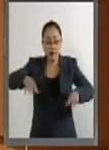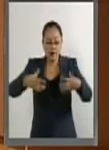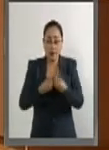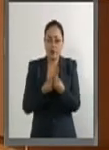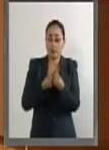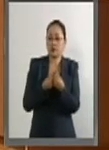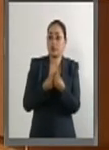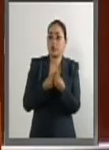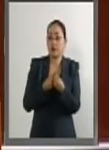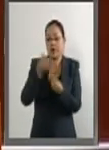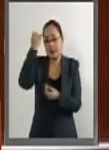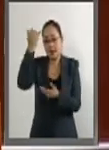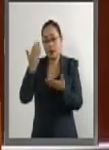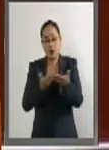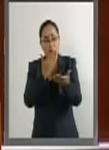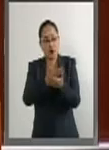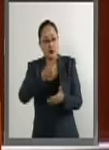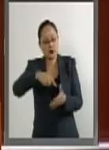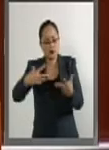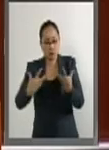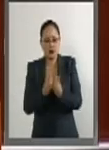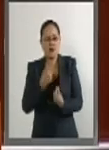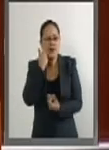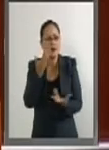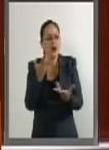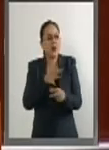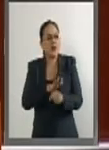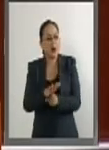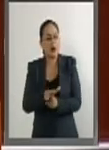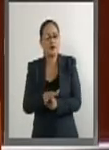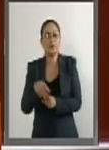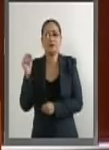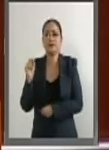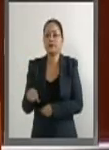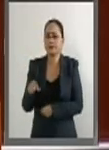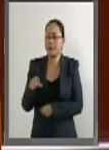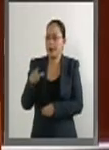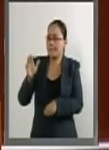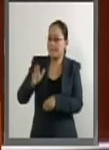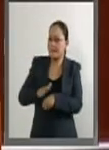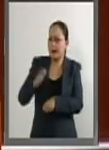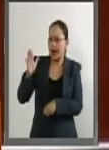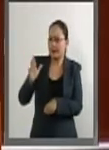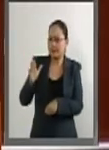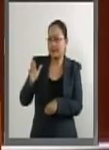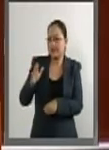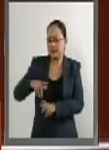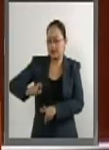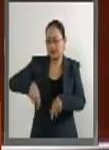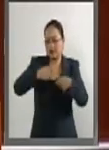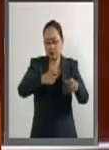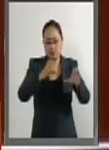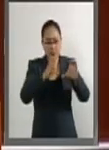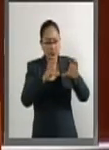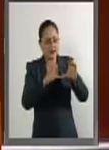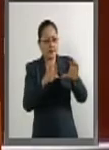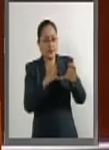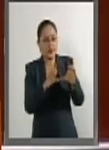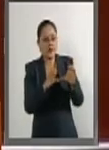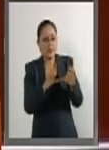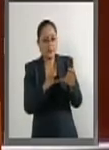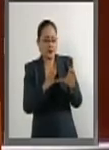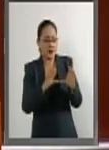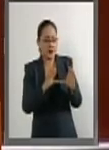iniciativa en donde lo que queremos es precisamente que se extienda un certificado y